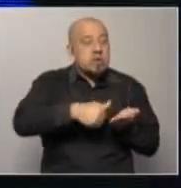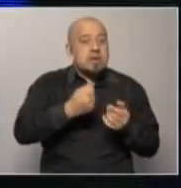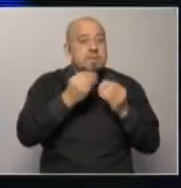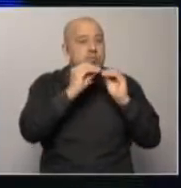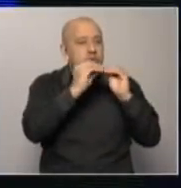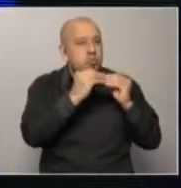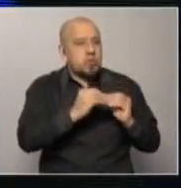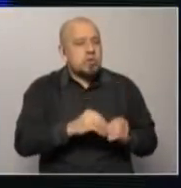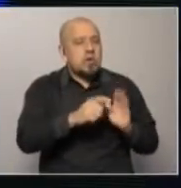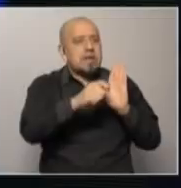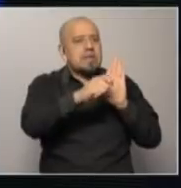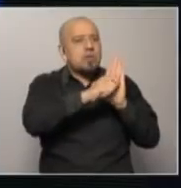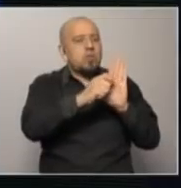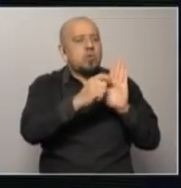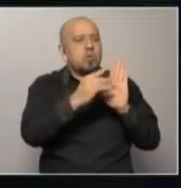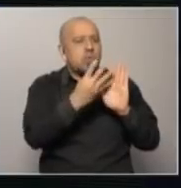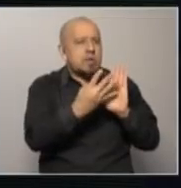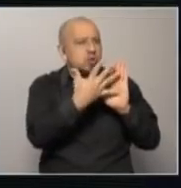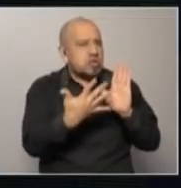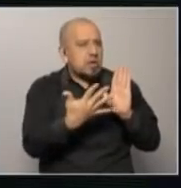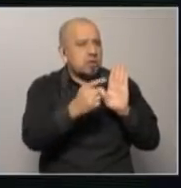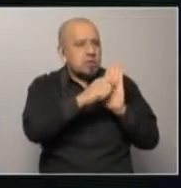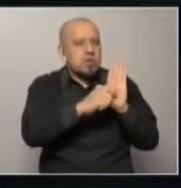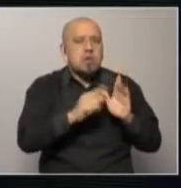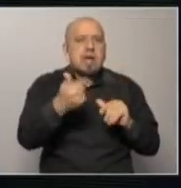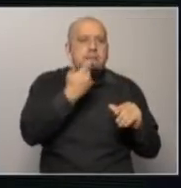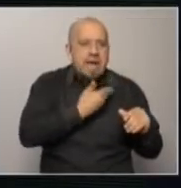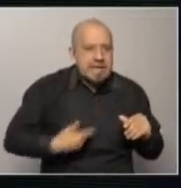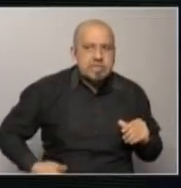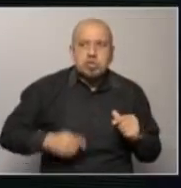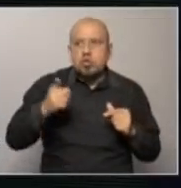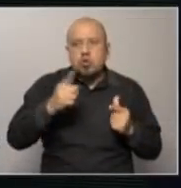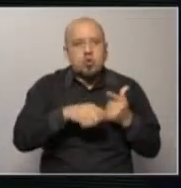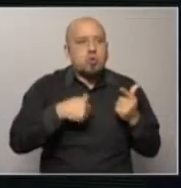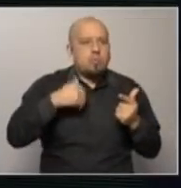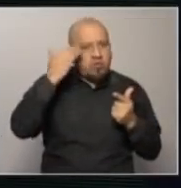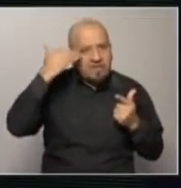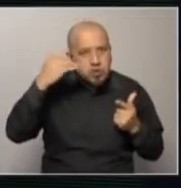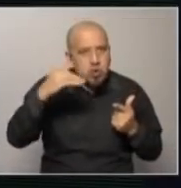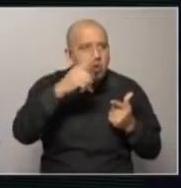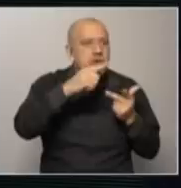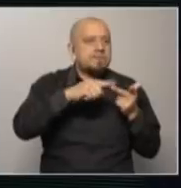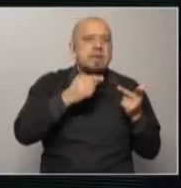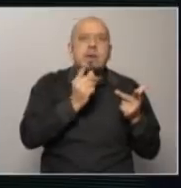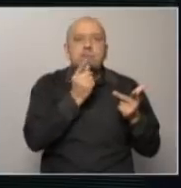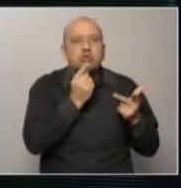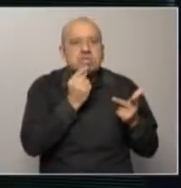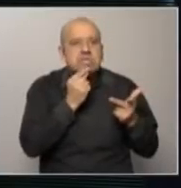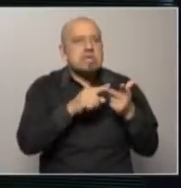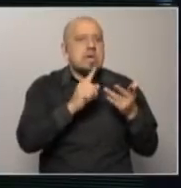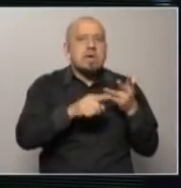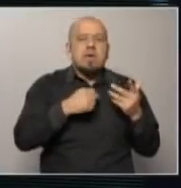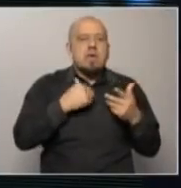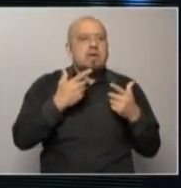4 o 5 que ahora estaba mirando, recortándole a maestros, profesores, policías, funcionarios